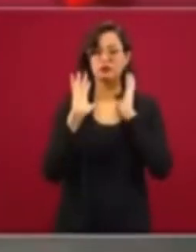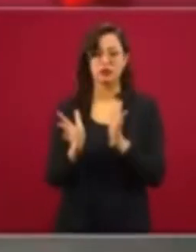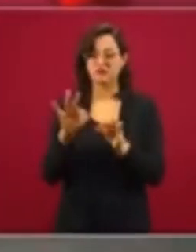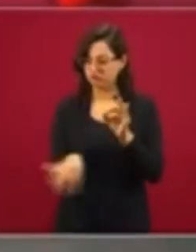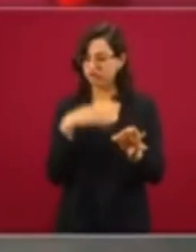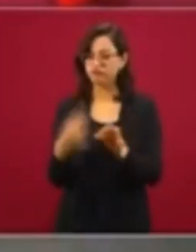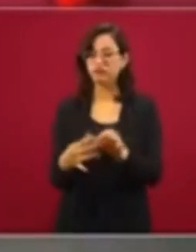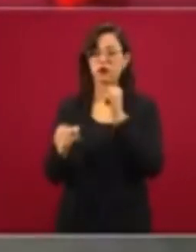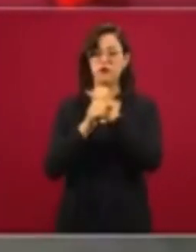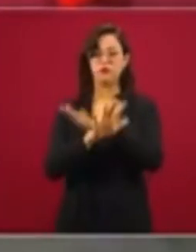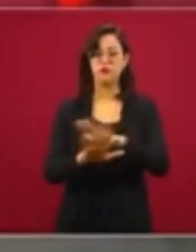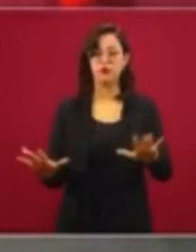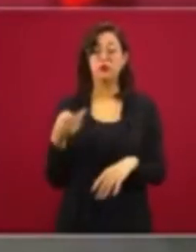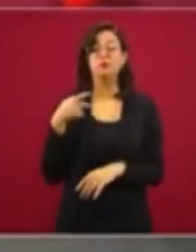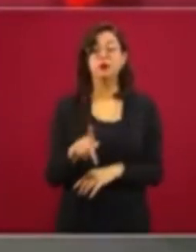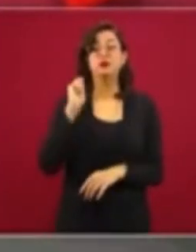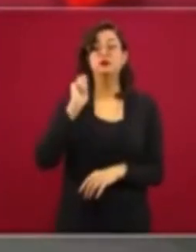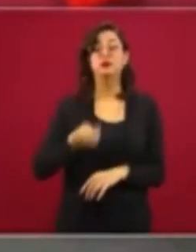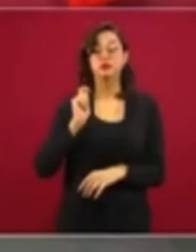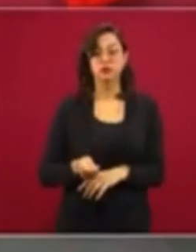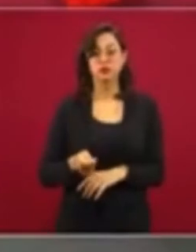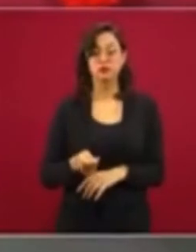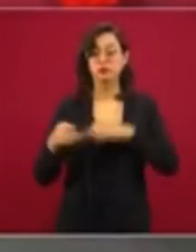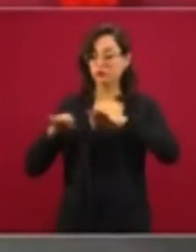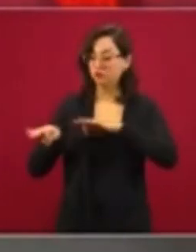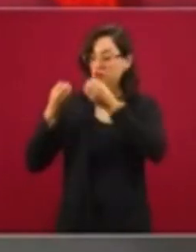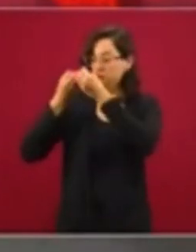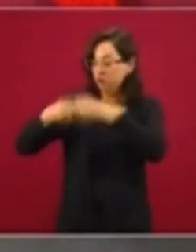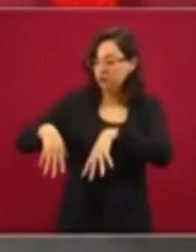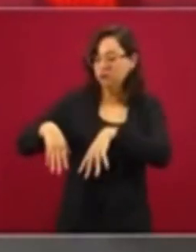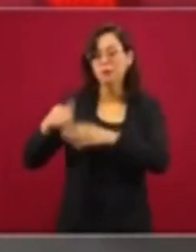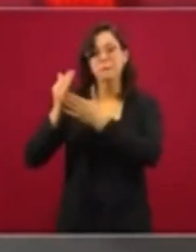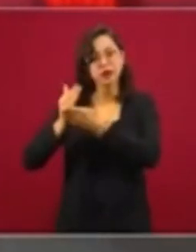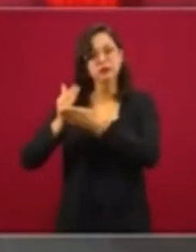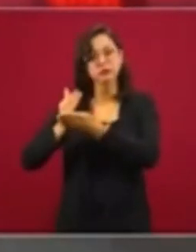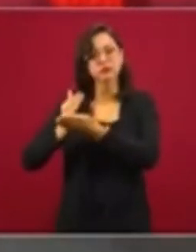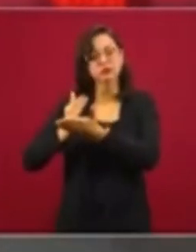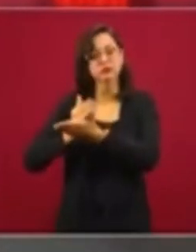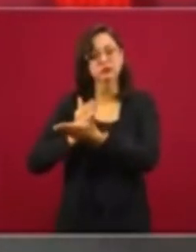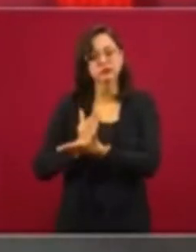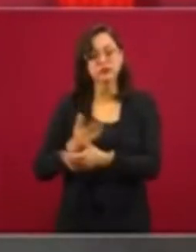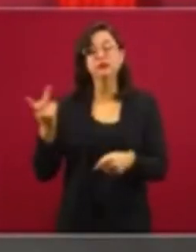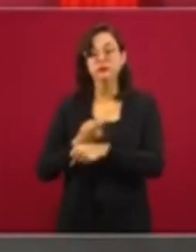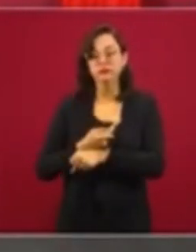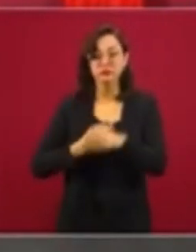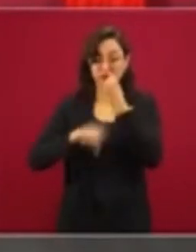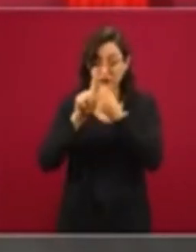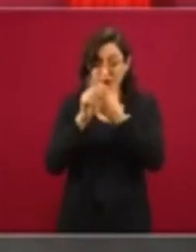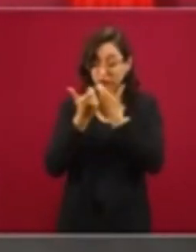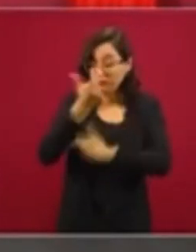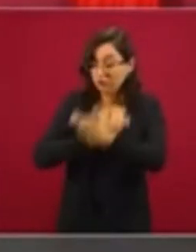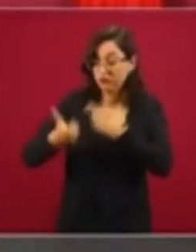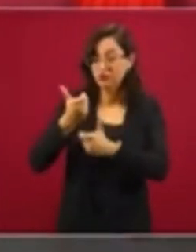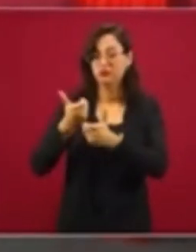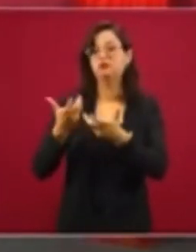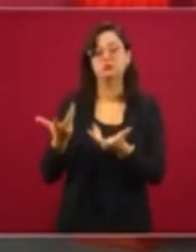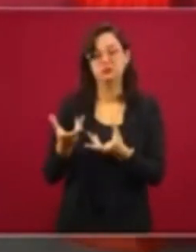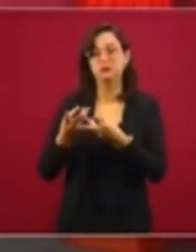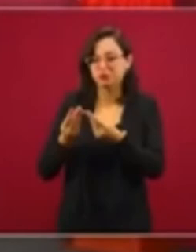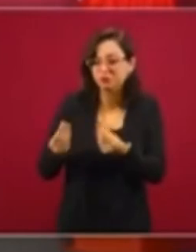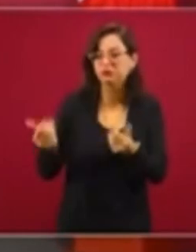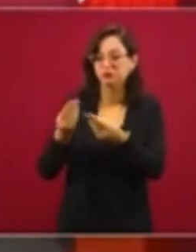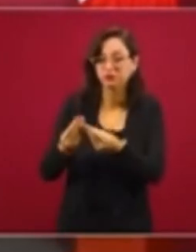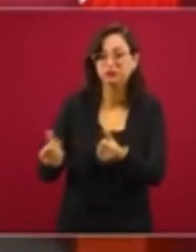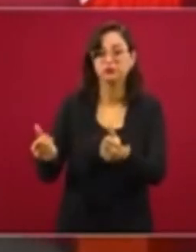cuántos fueron, pero esto indica que se va resolviendo la crisis económica. un buen indicador. Tengo